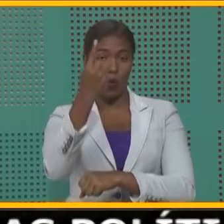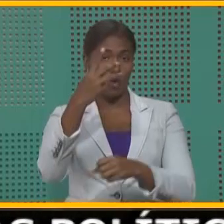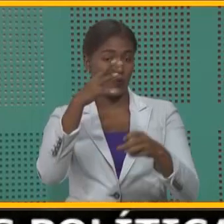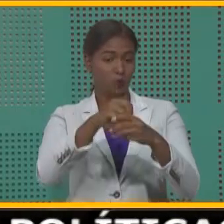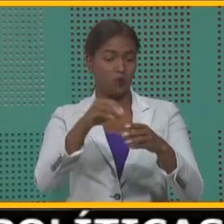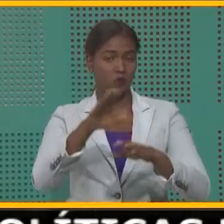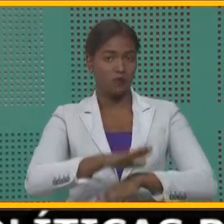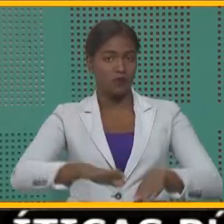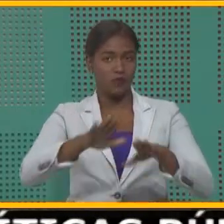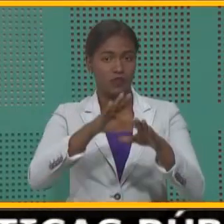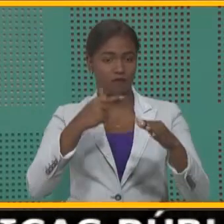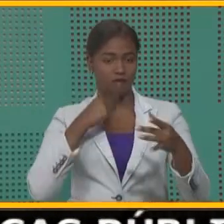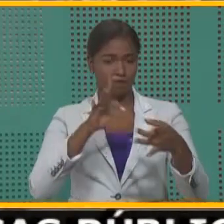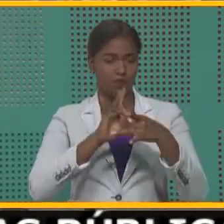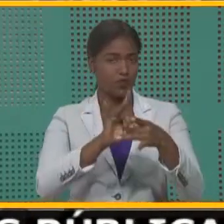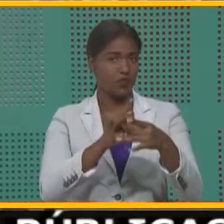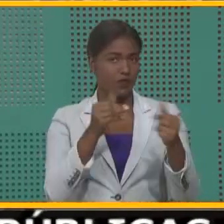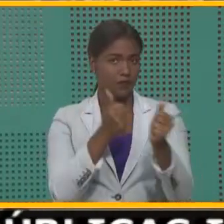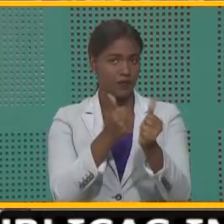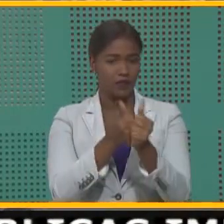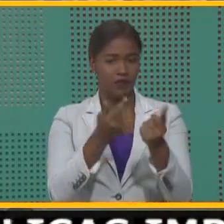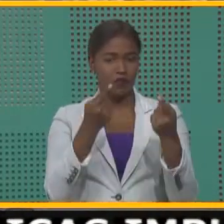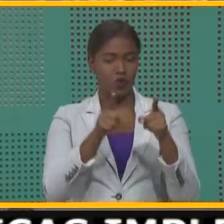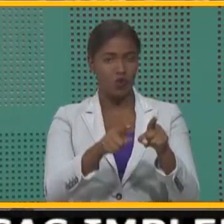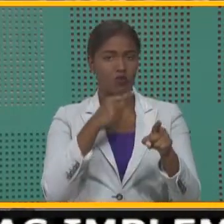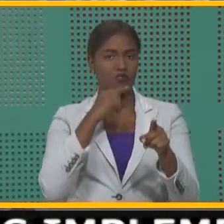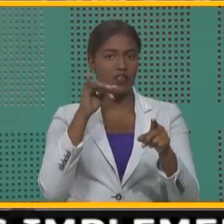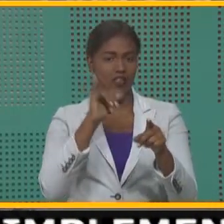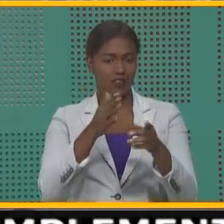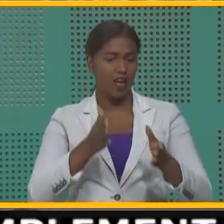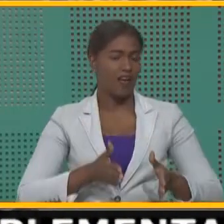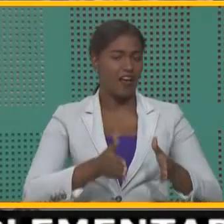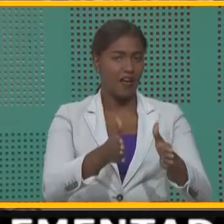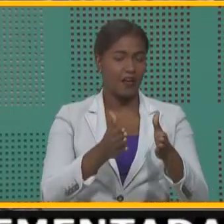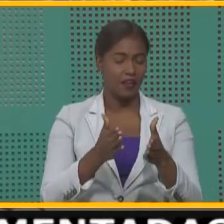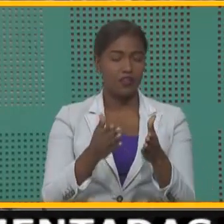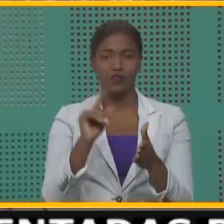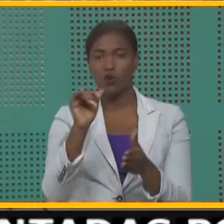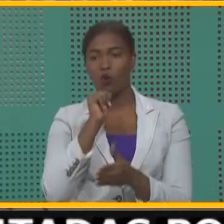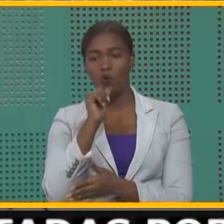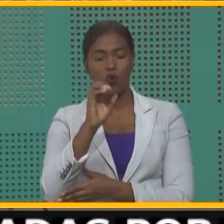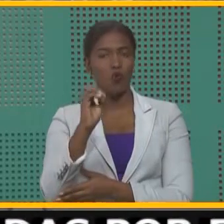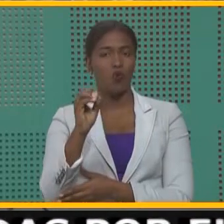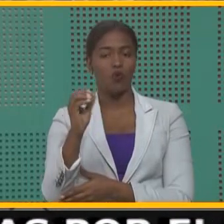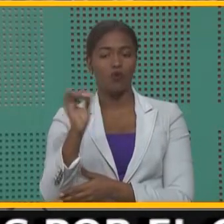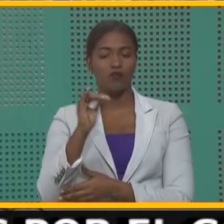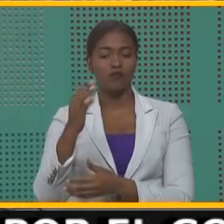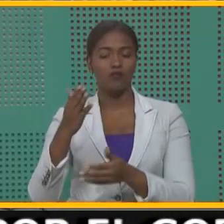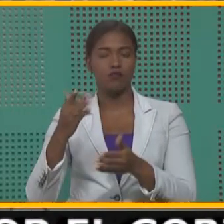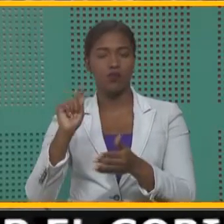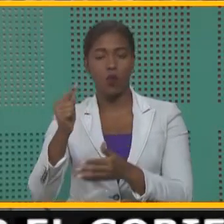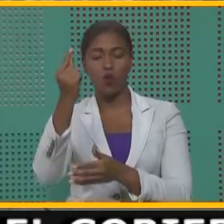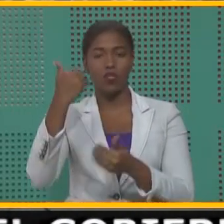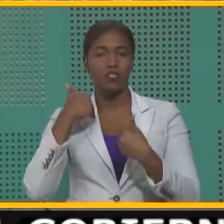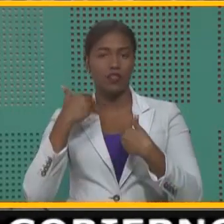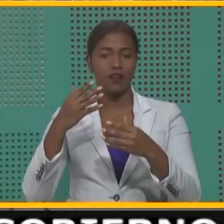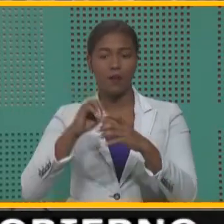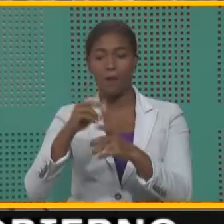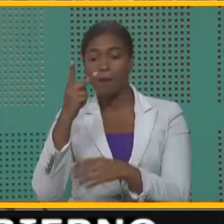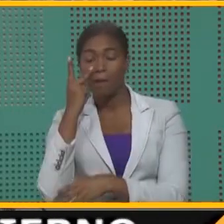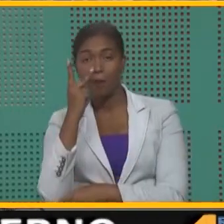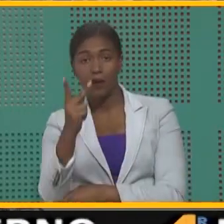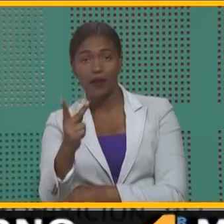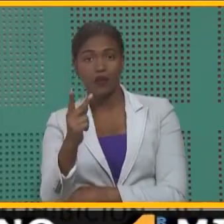factores vinculados a las condiciones de las infraestructuras viales, no solamente intervienen factores que tienen que ver con la visibilidad,